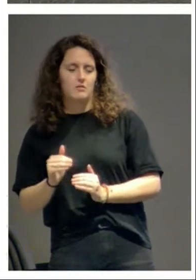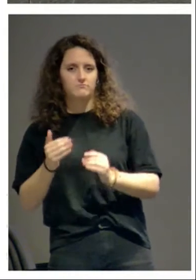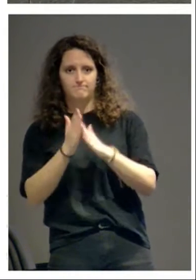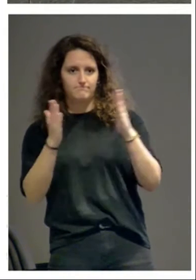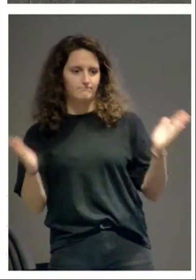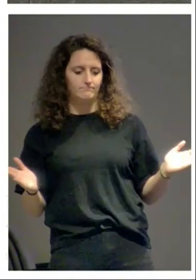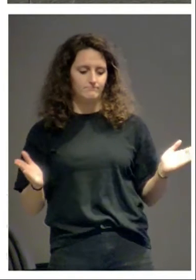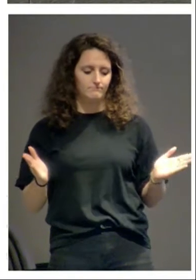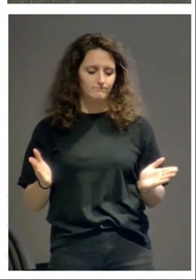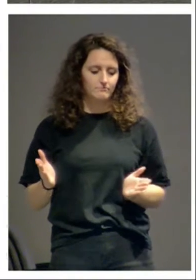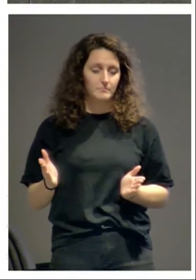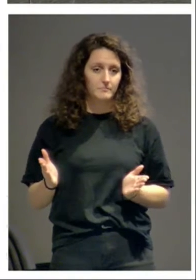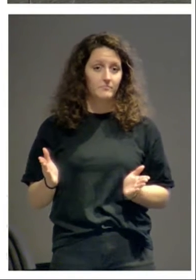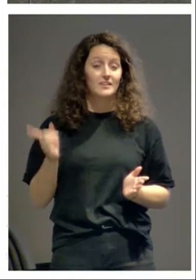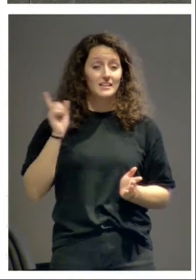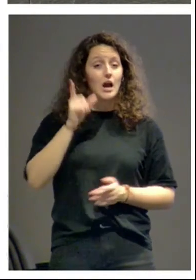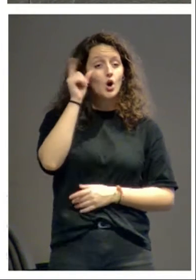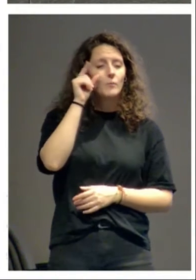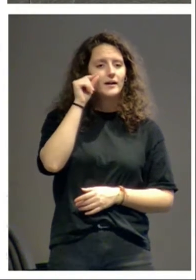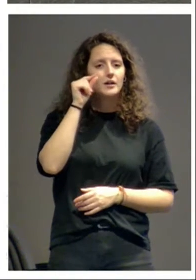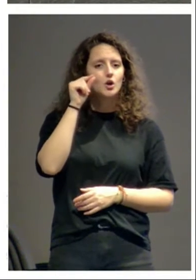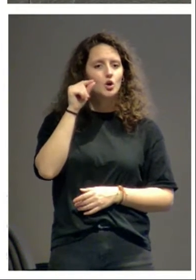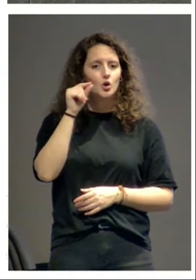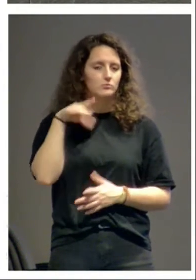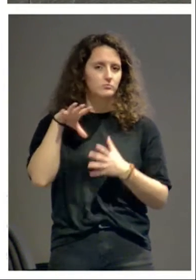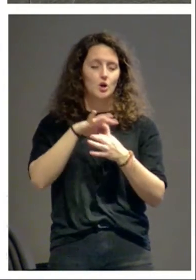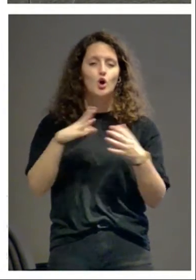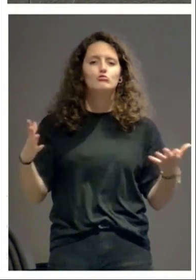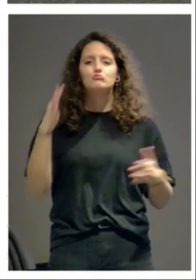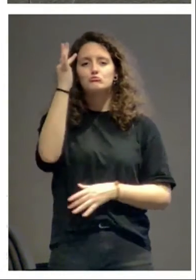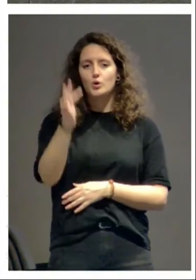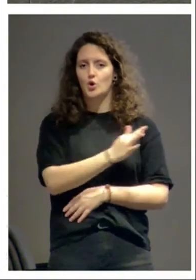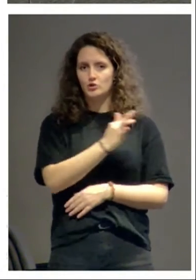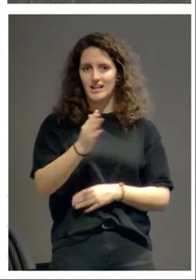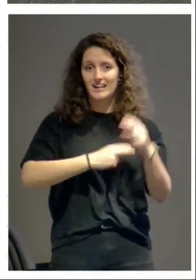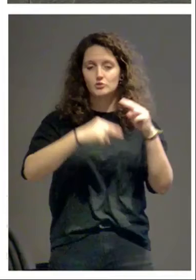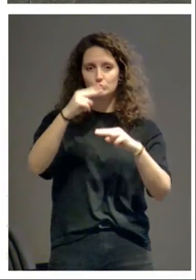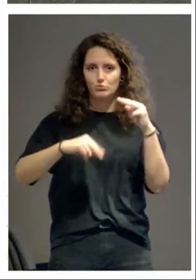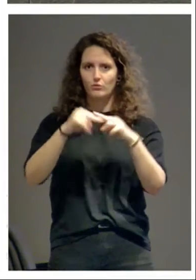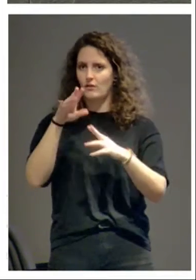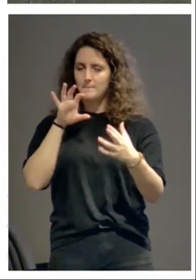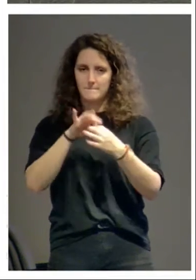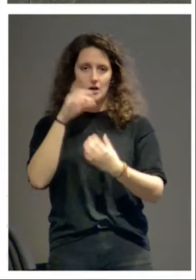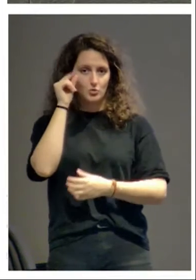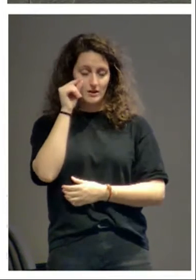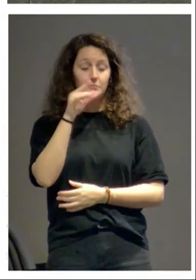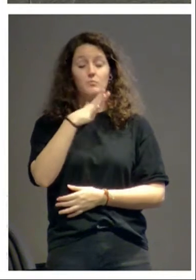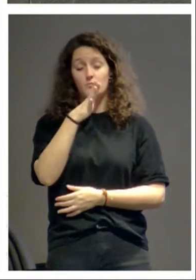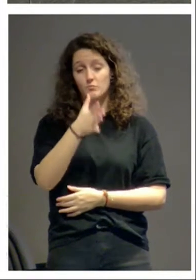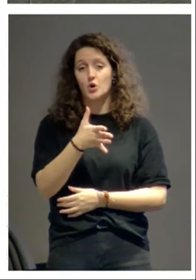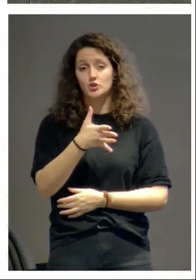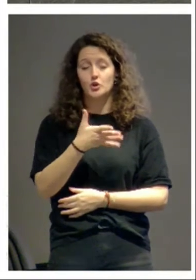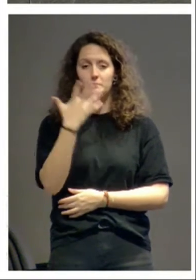amplio. Y el románico abarca la totalidad de las construcciones. Podemos sospechar